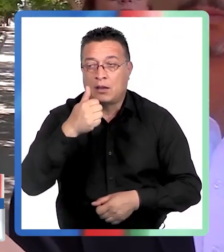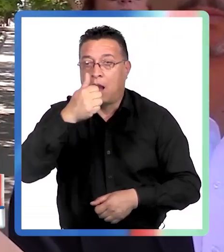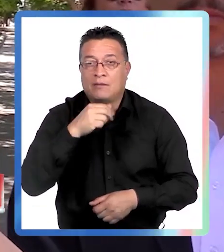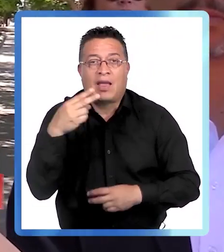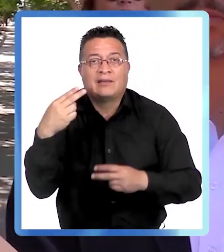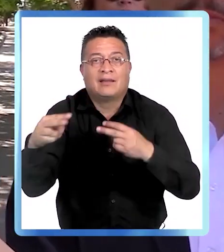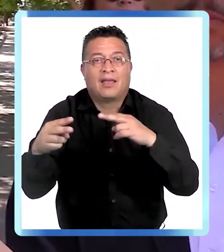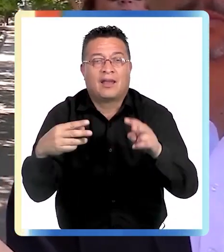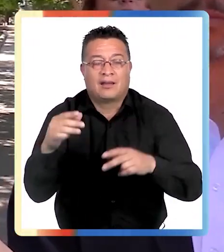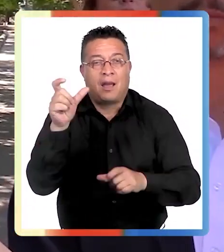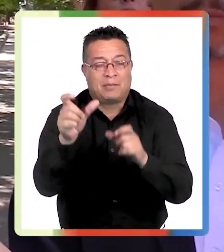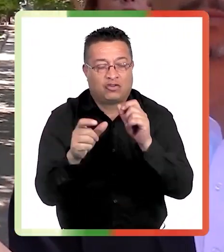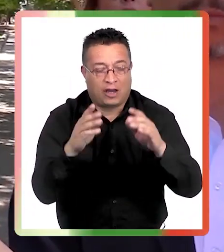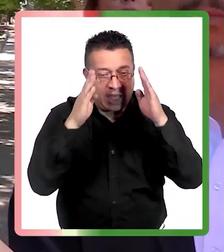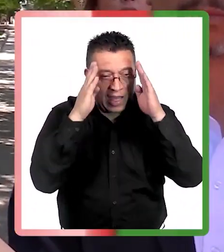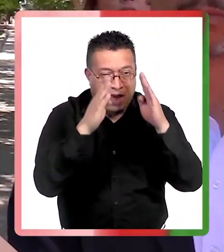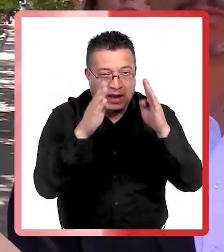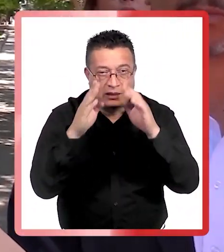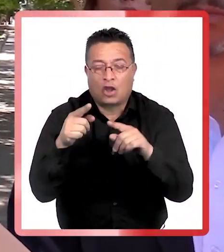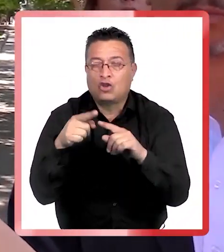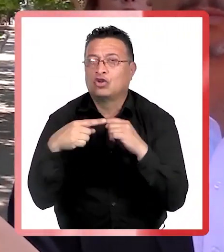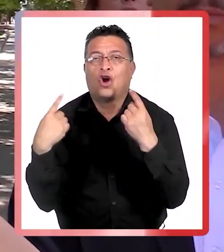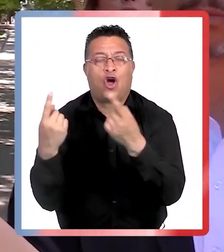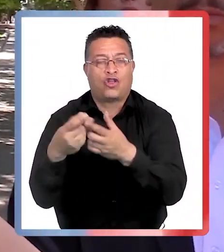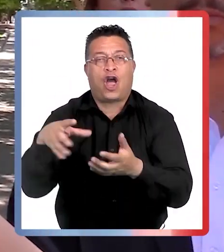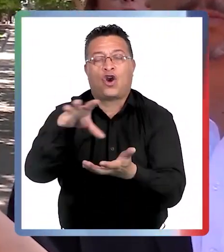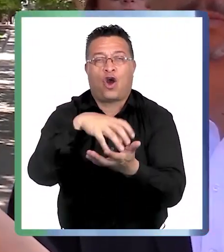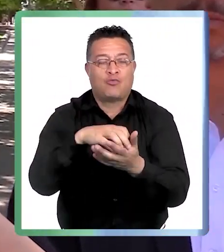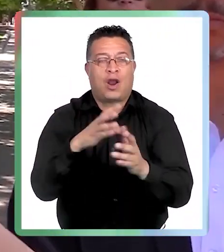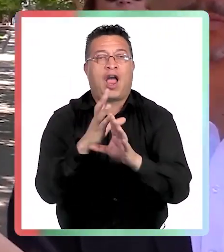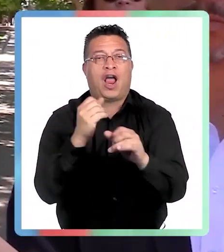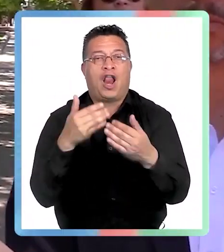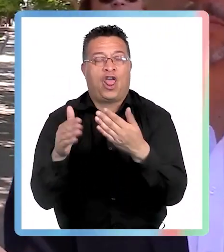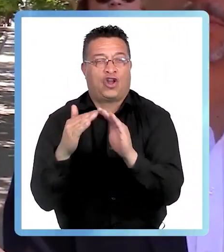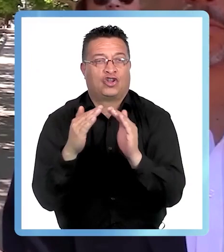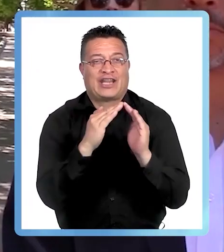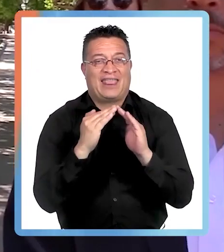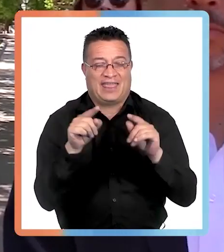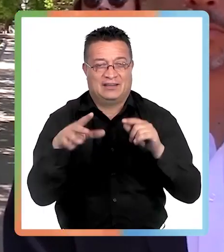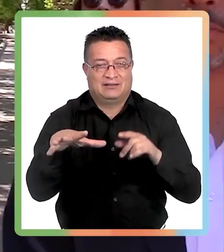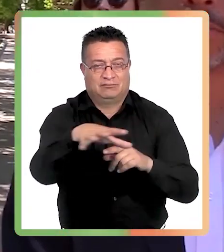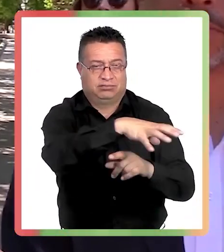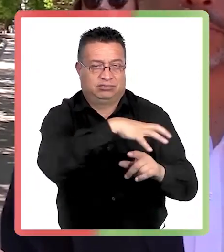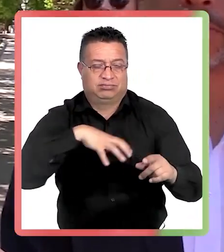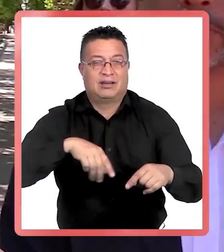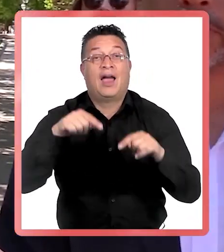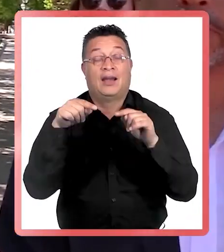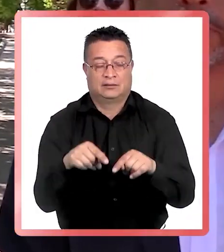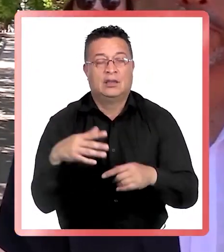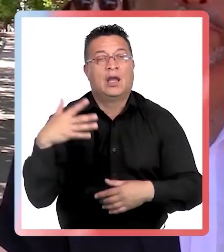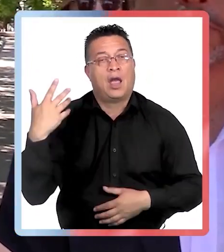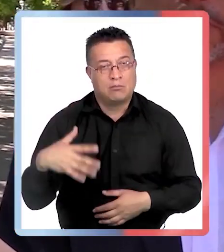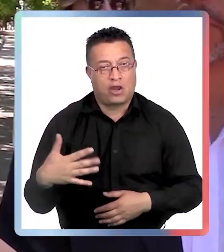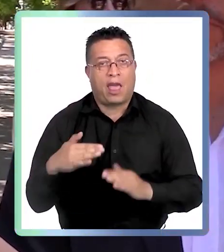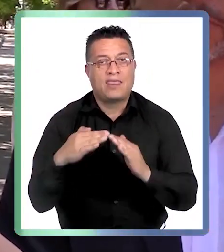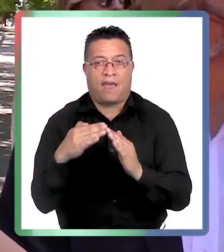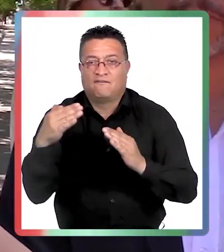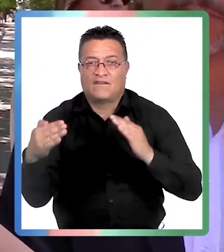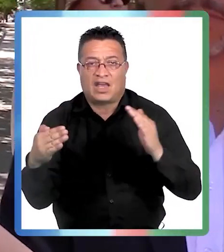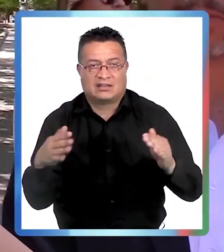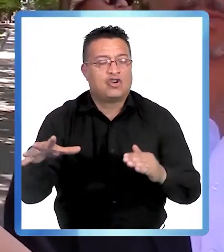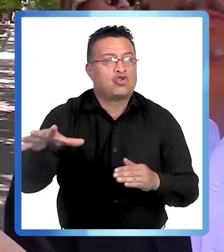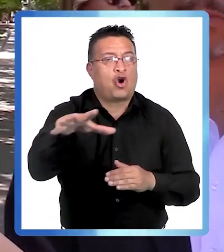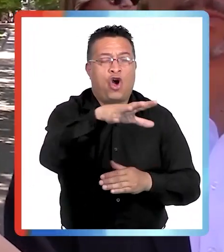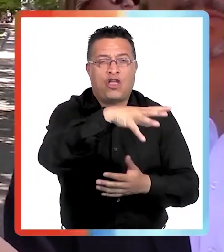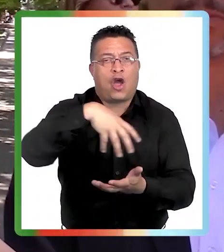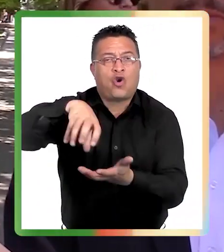de los usuarios y usuarias que se atienden de todas las comunas de la provincia de Los Andes y en ese contexto creemos hoy día que es importante que los vecinos de